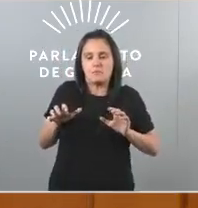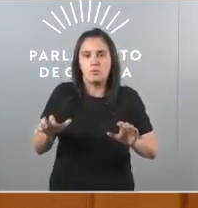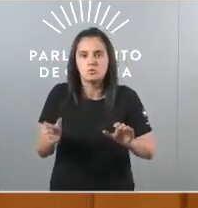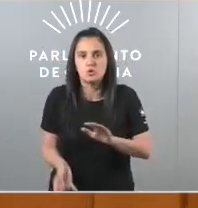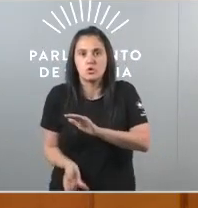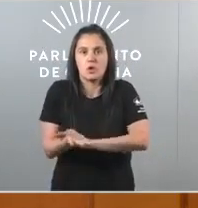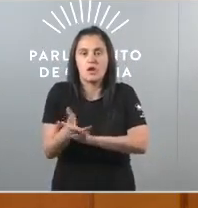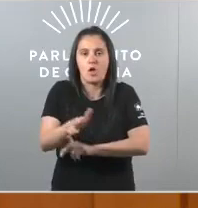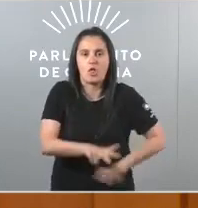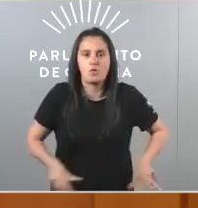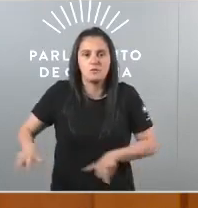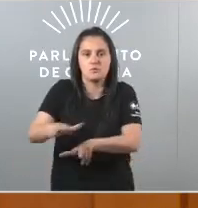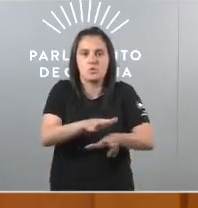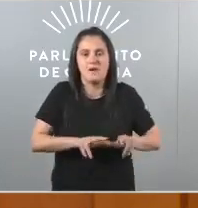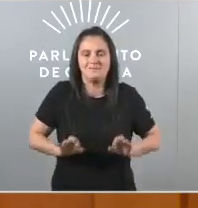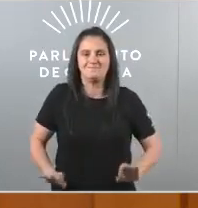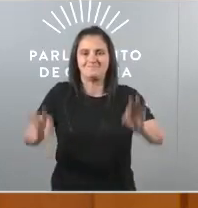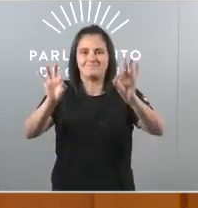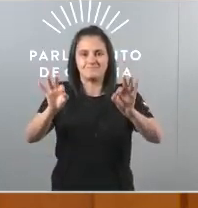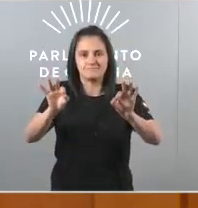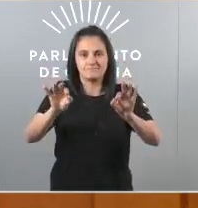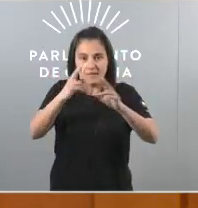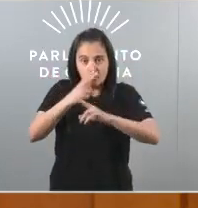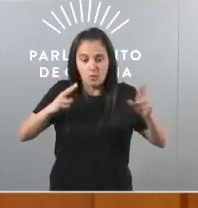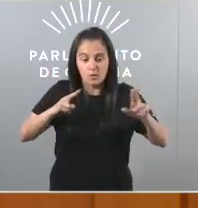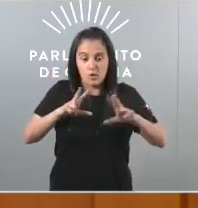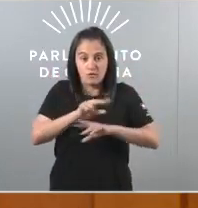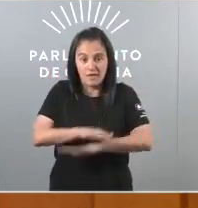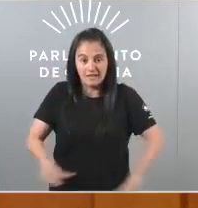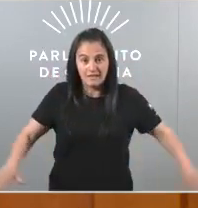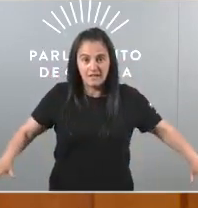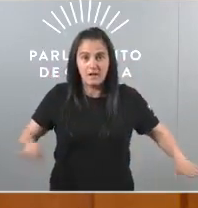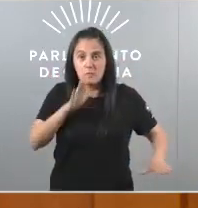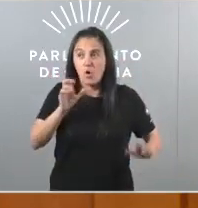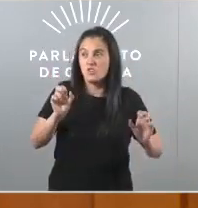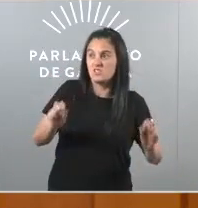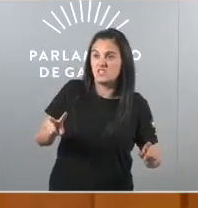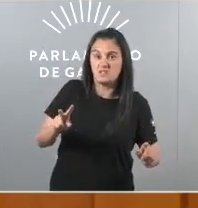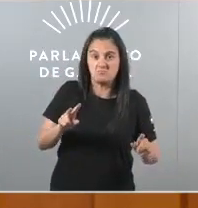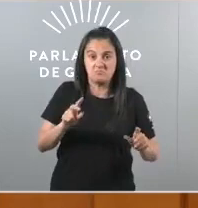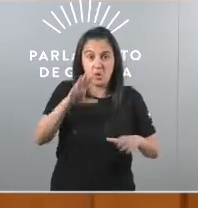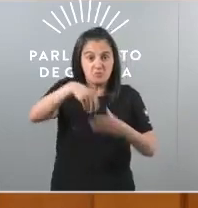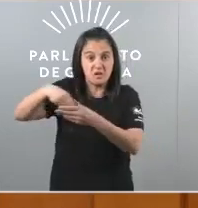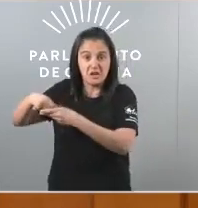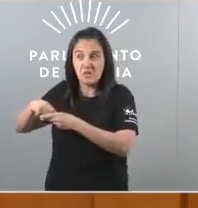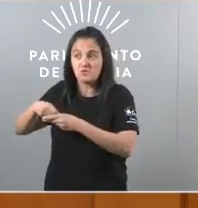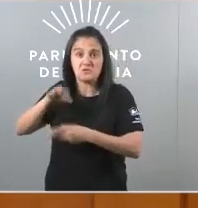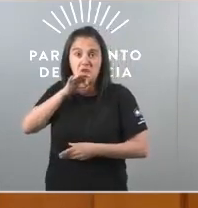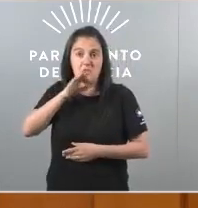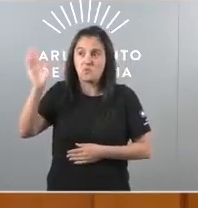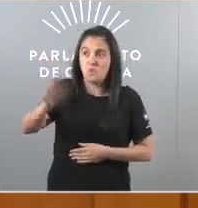audiovisual moi en particular para o público infantil tan orfo de contidos en galego